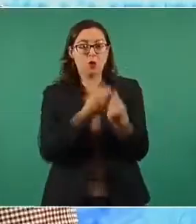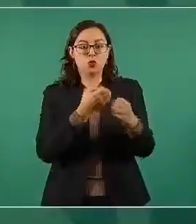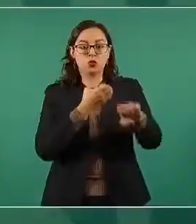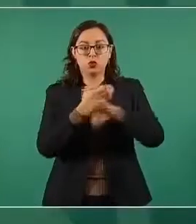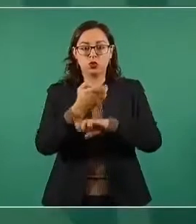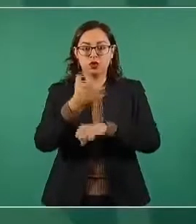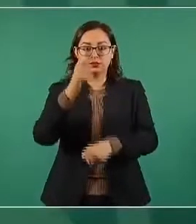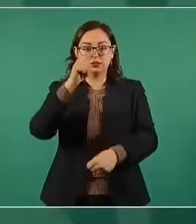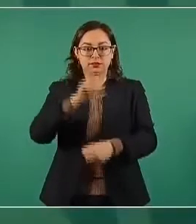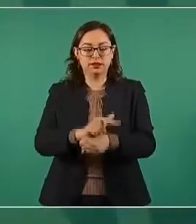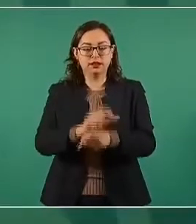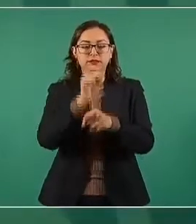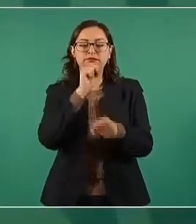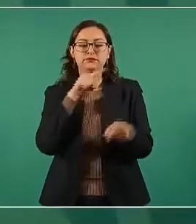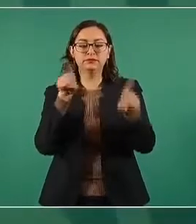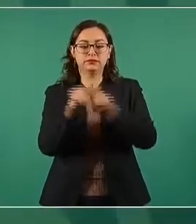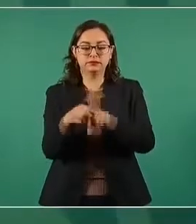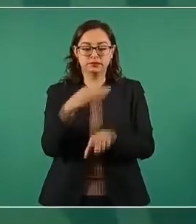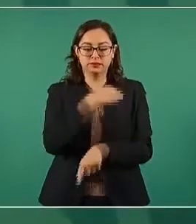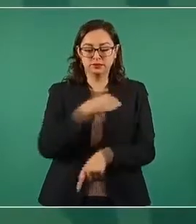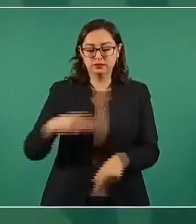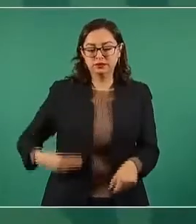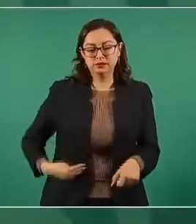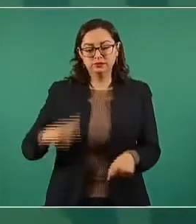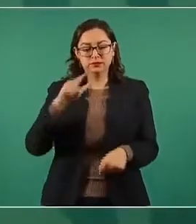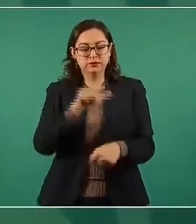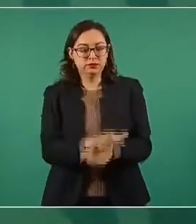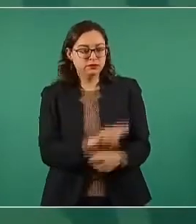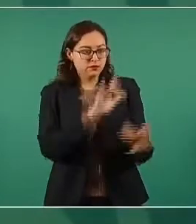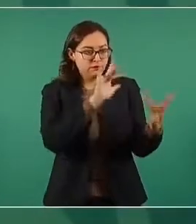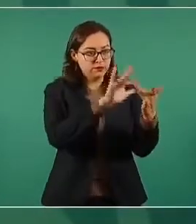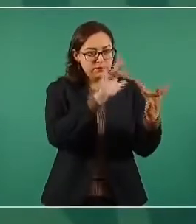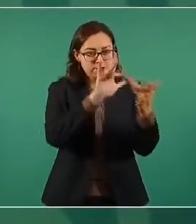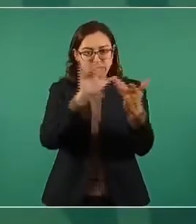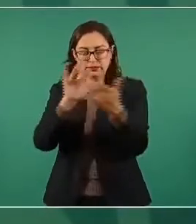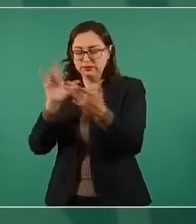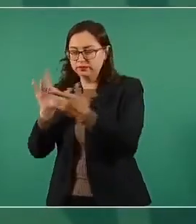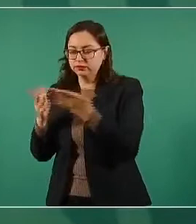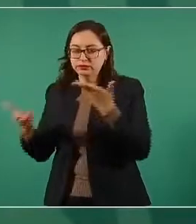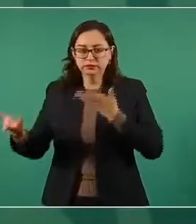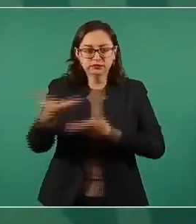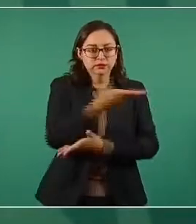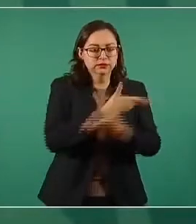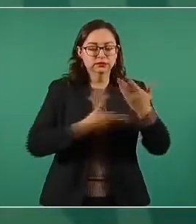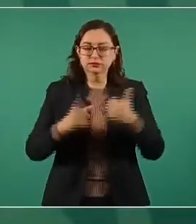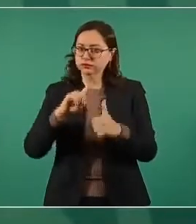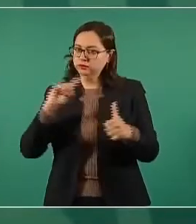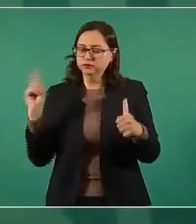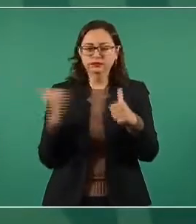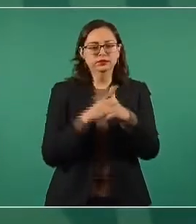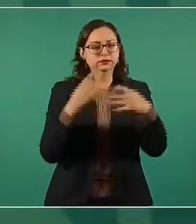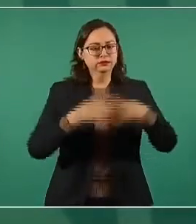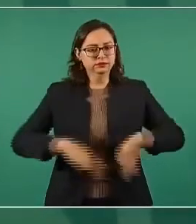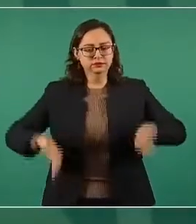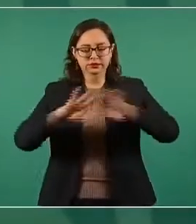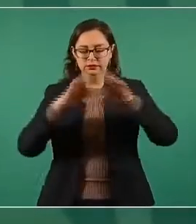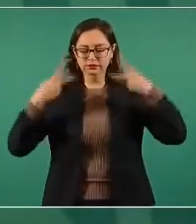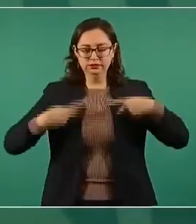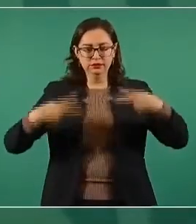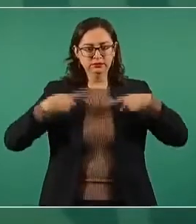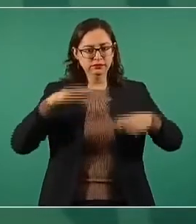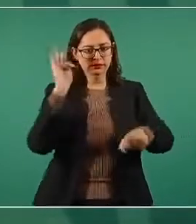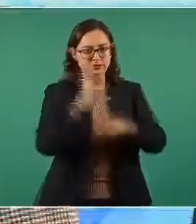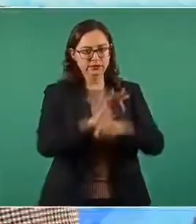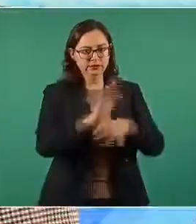los municipios con acciones de primer momento para garantizar la salvaguarda de la población.